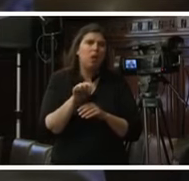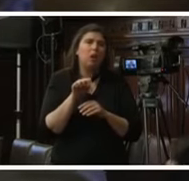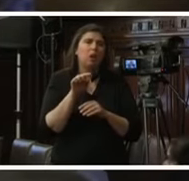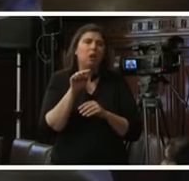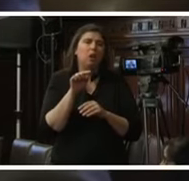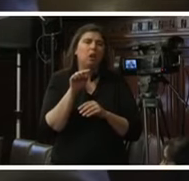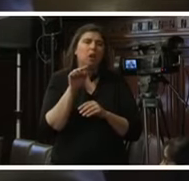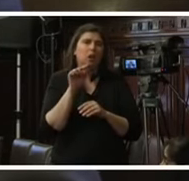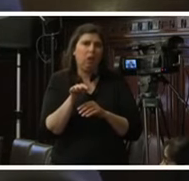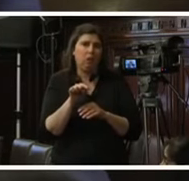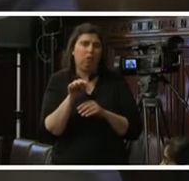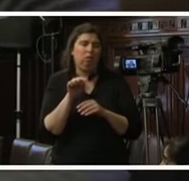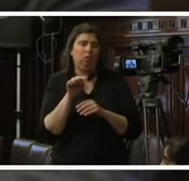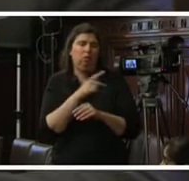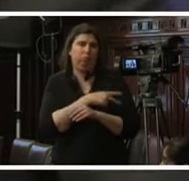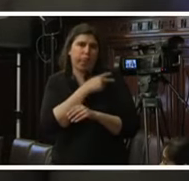determinada función gracias